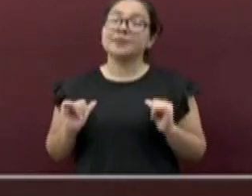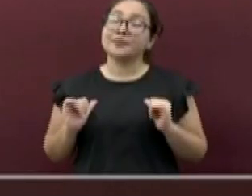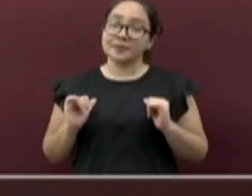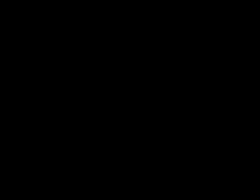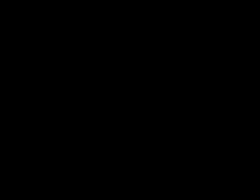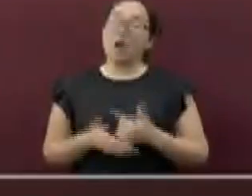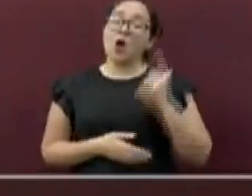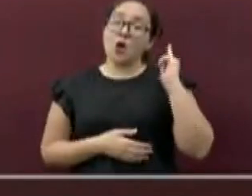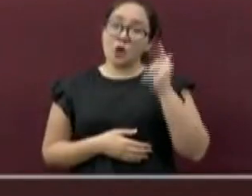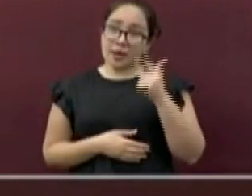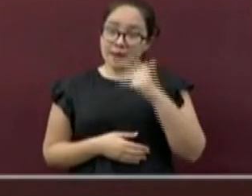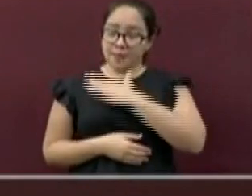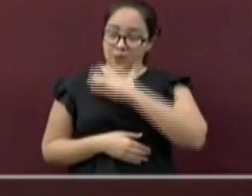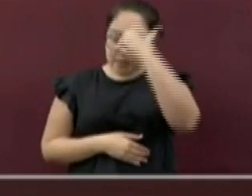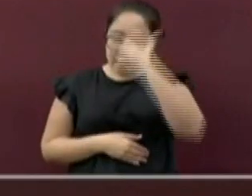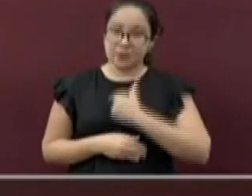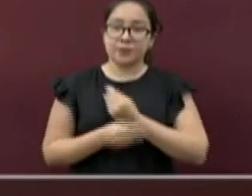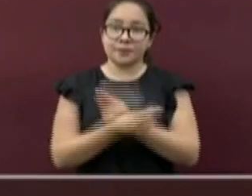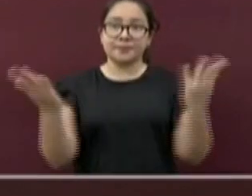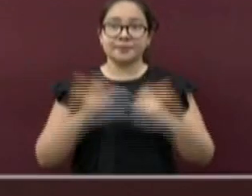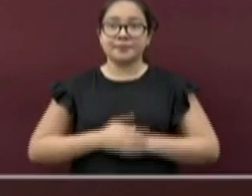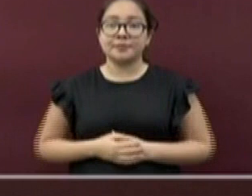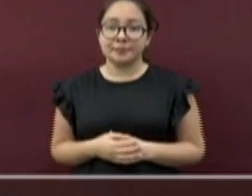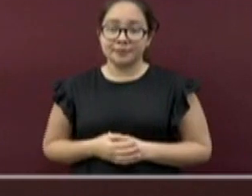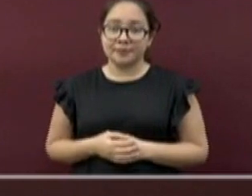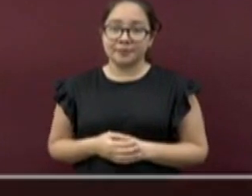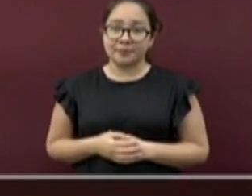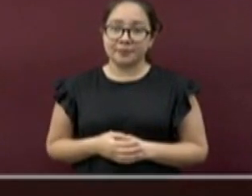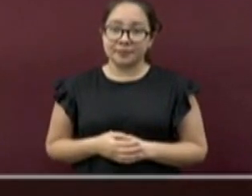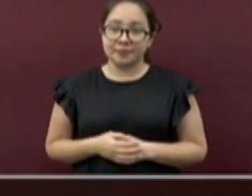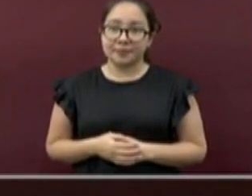y que pasen muy buenas noches.